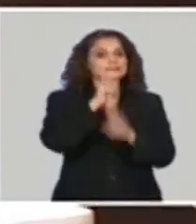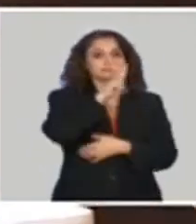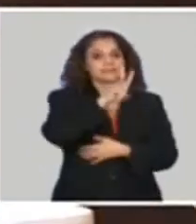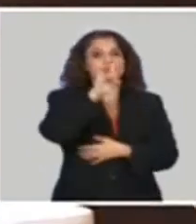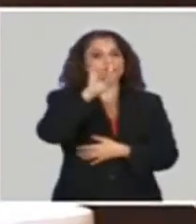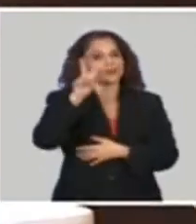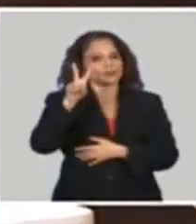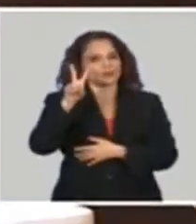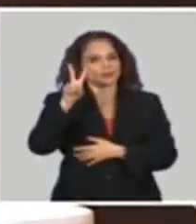que lo que se paga hoy.